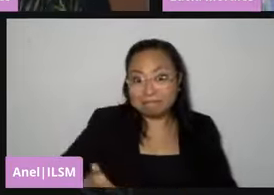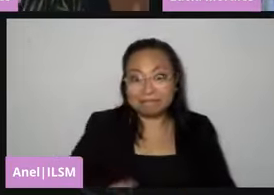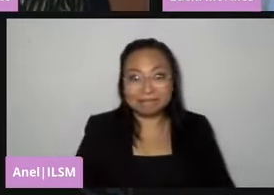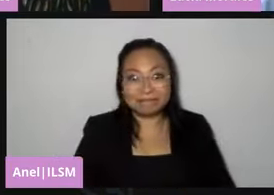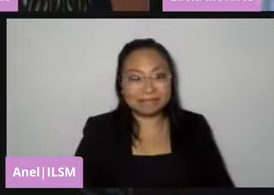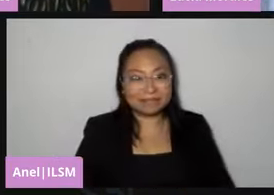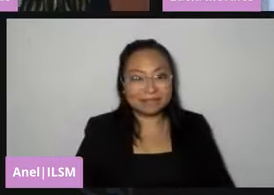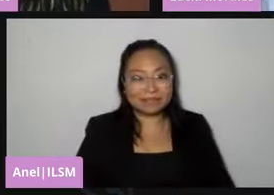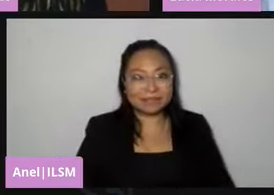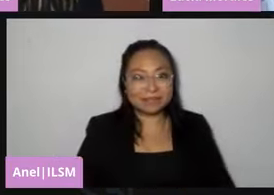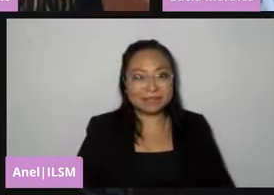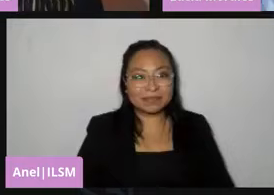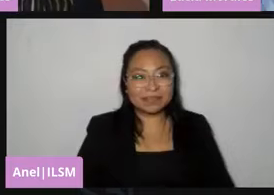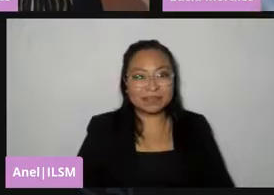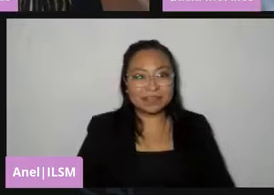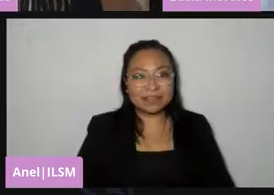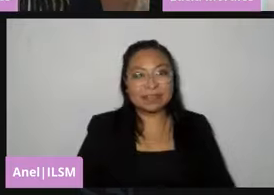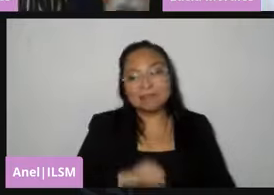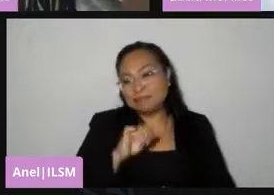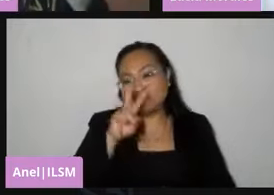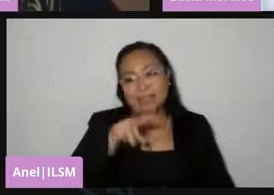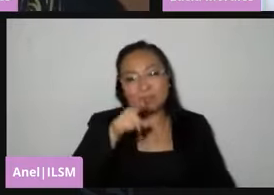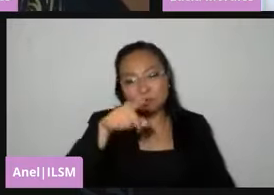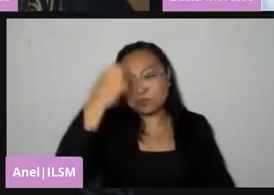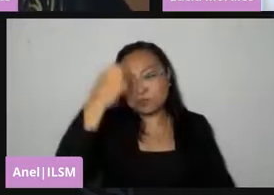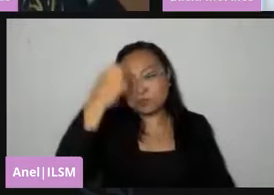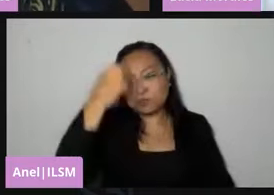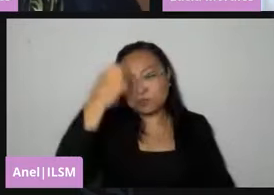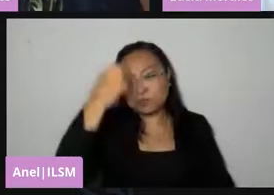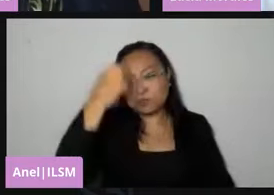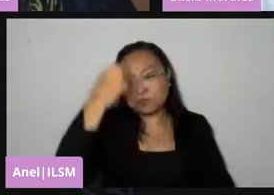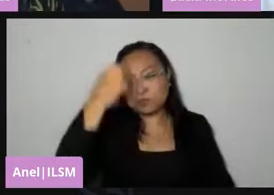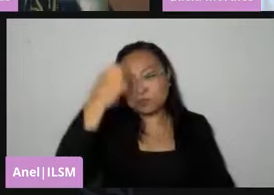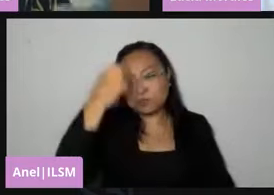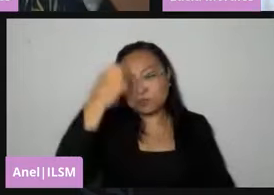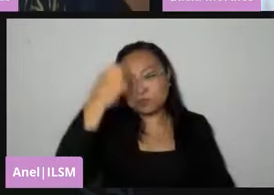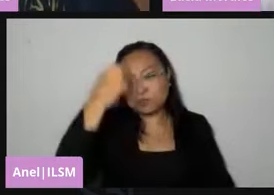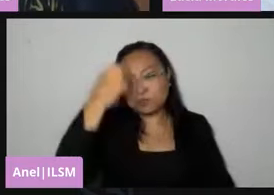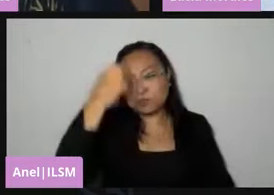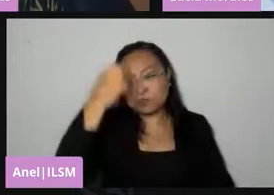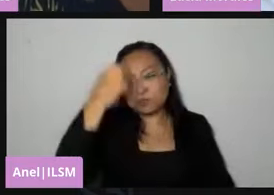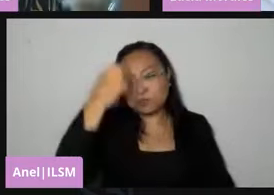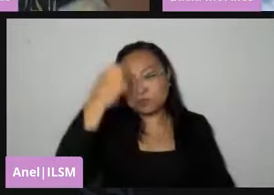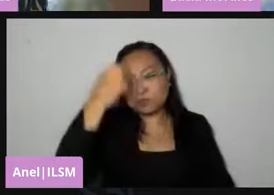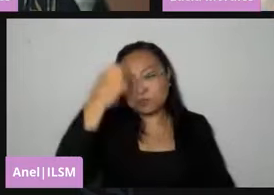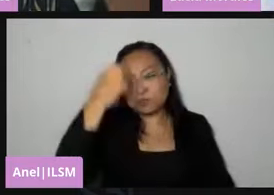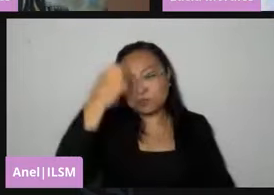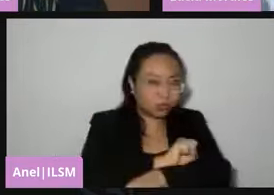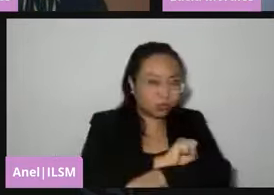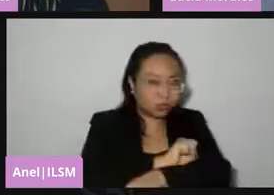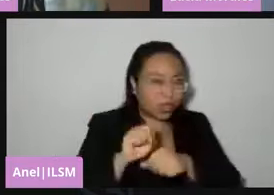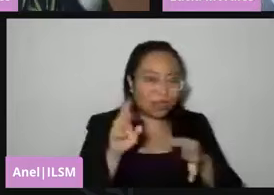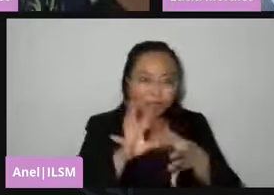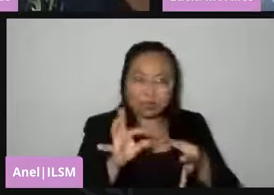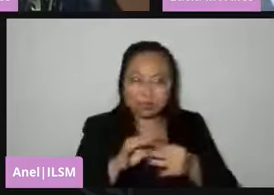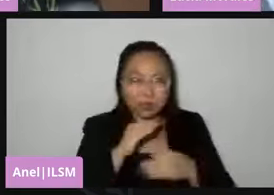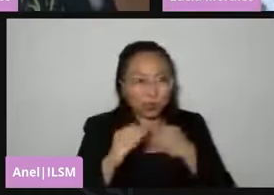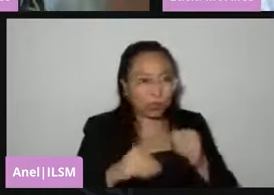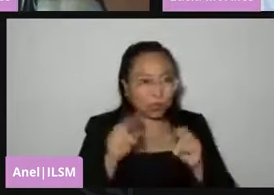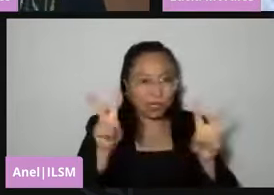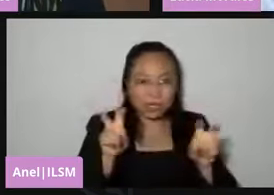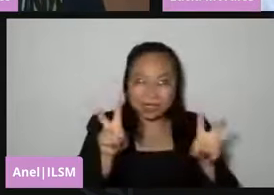el expertise es el expertise. Qué bárbara esta manera tan sensible, tan sencilla de explicarnos